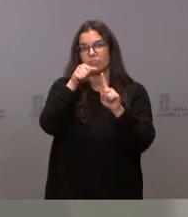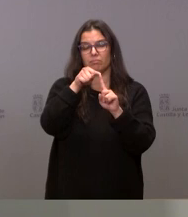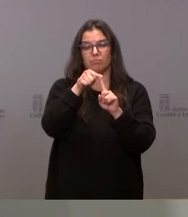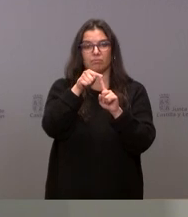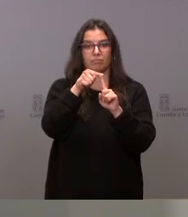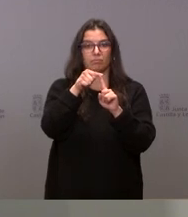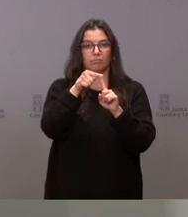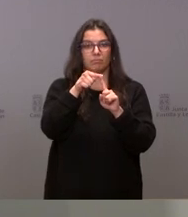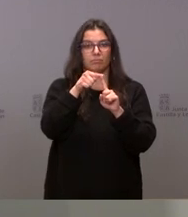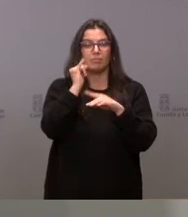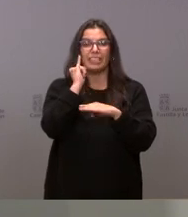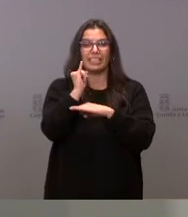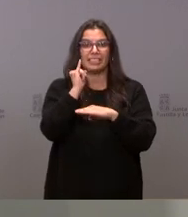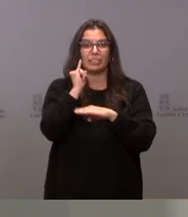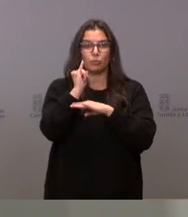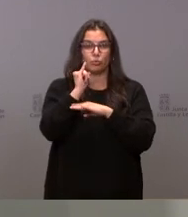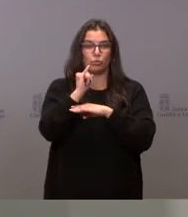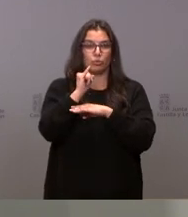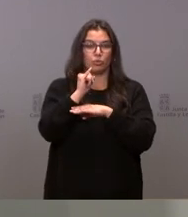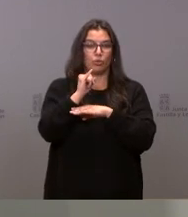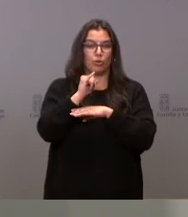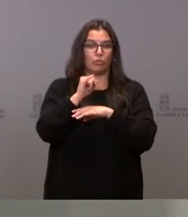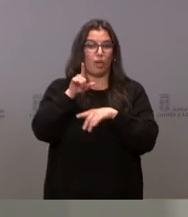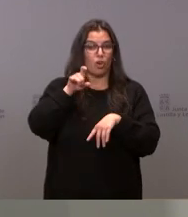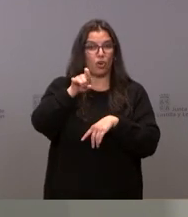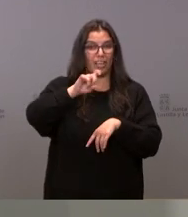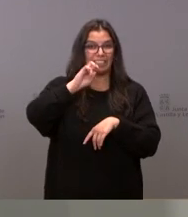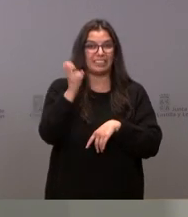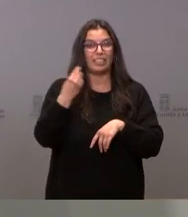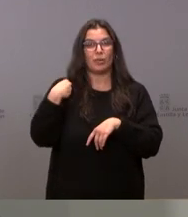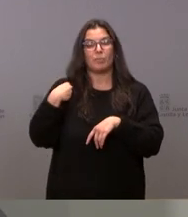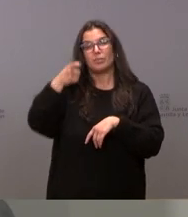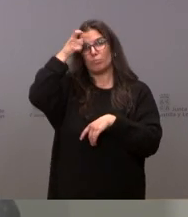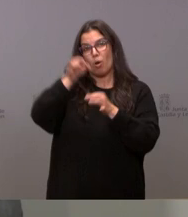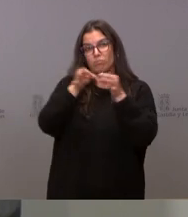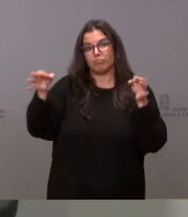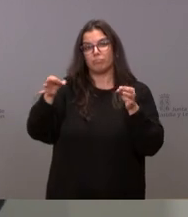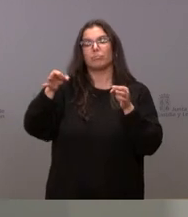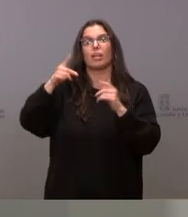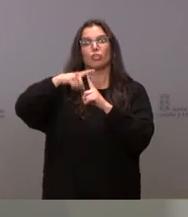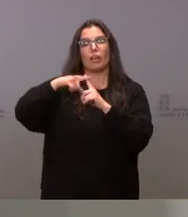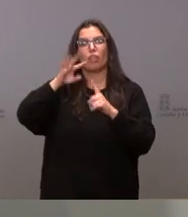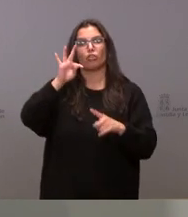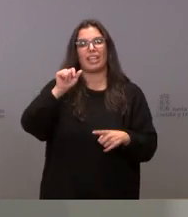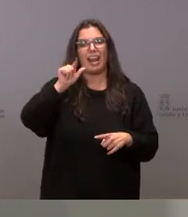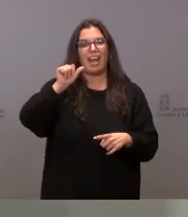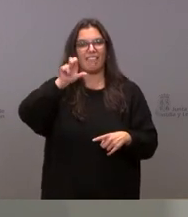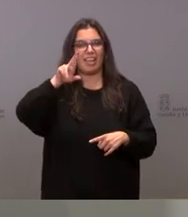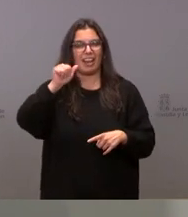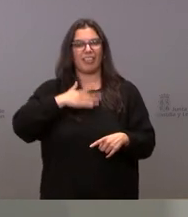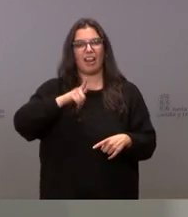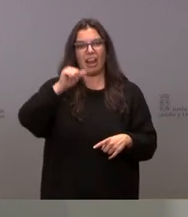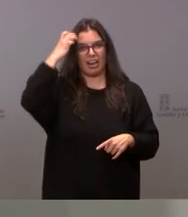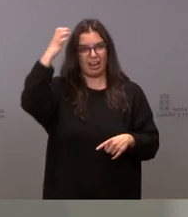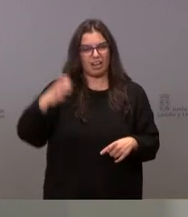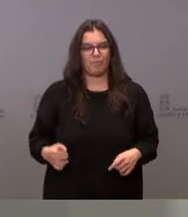Instituto Multidisciplinar de Oncología de Talavera de la Reina. La Consejería de Sanidad aprueba también